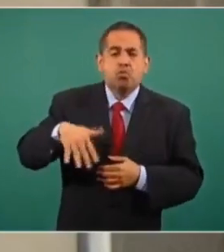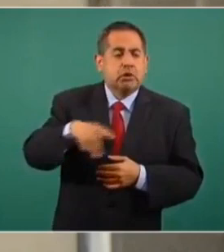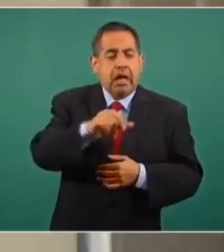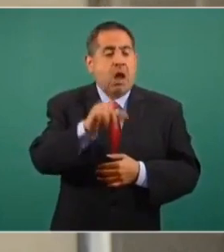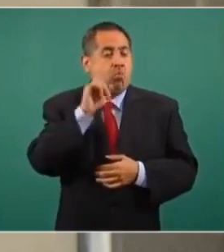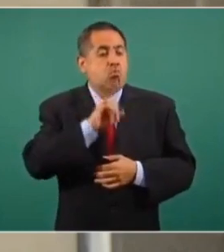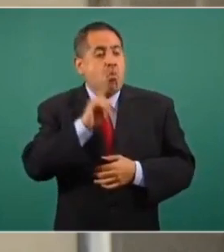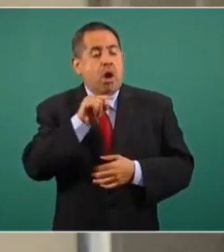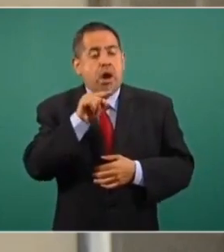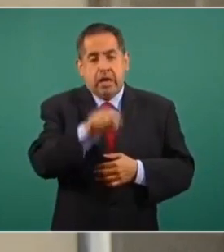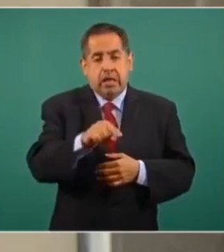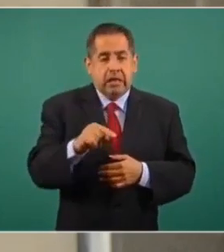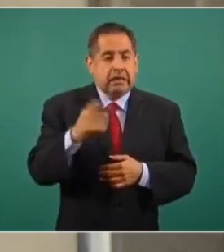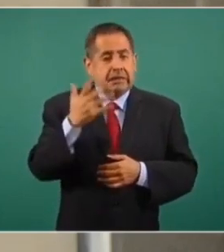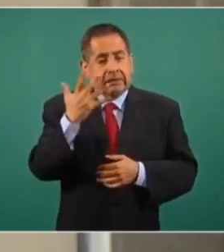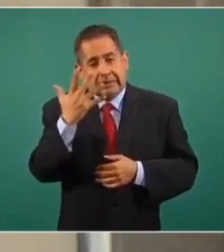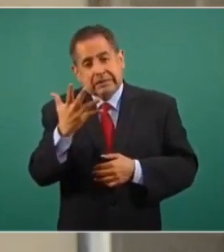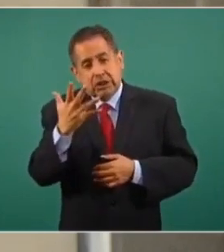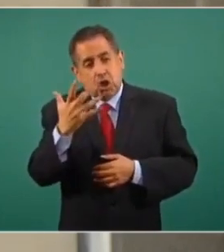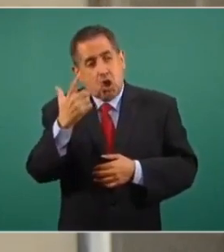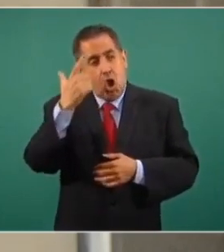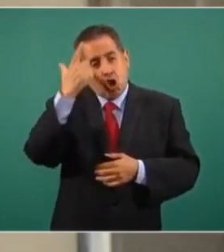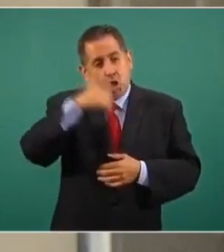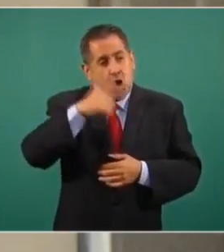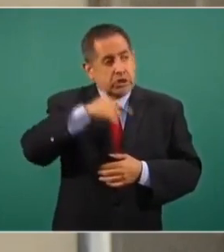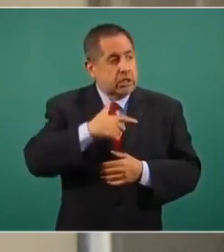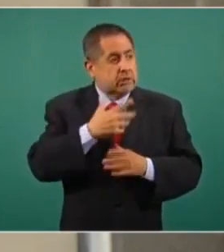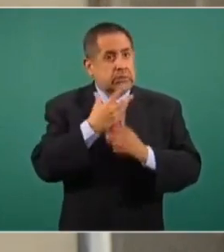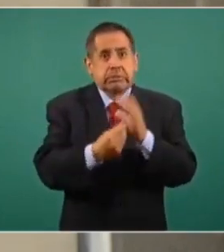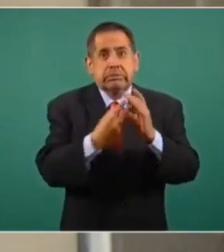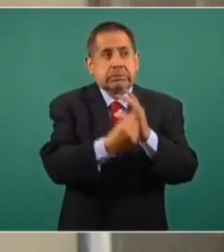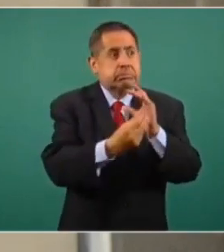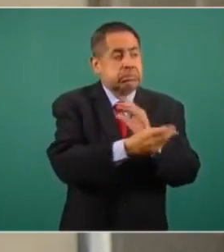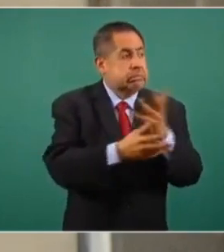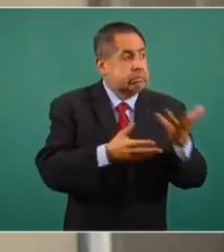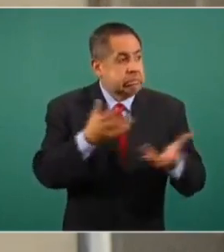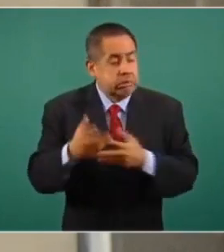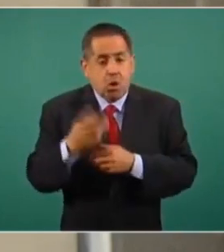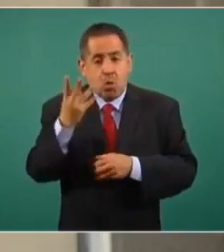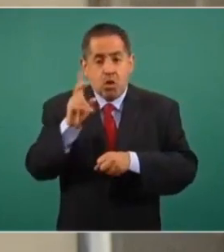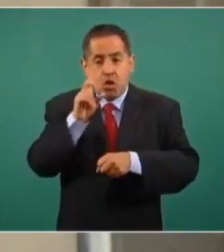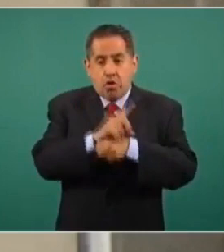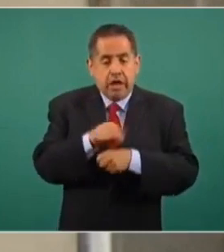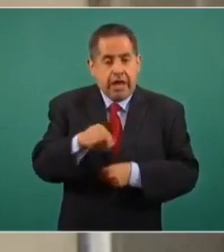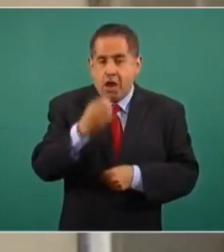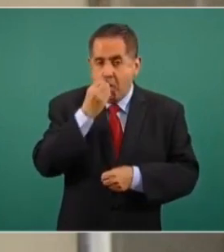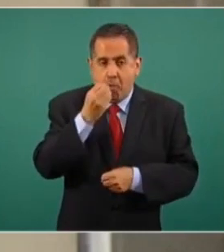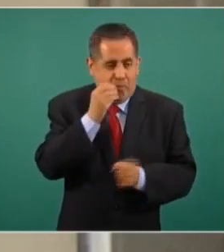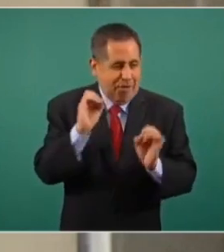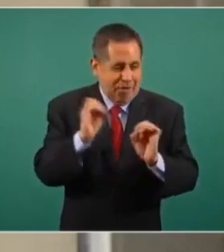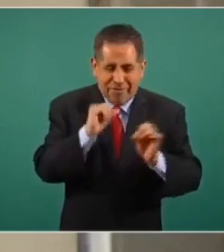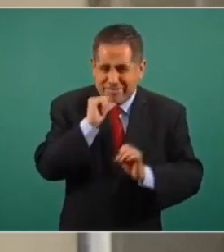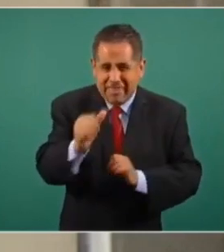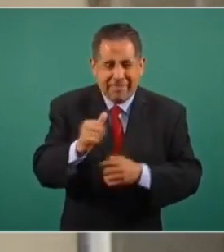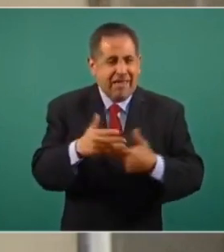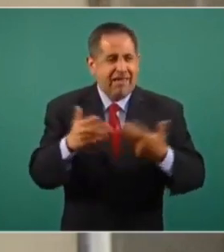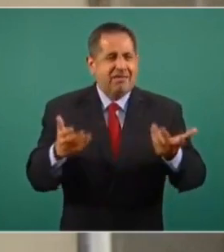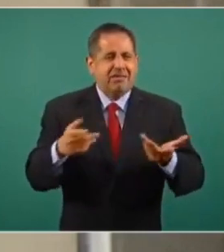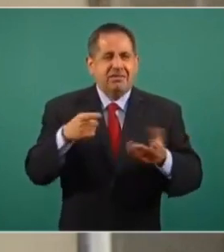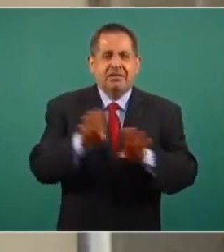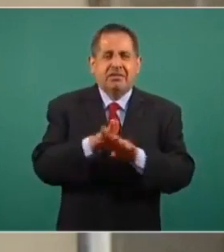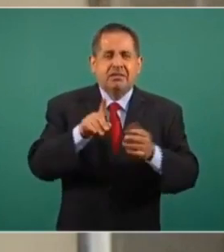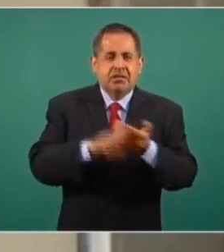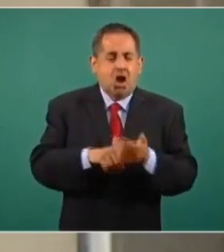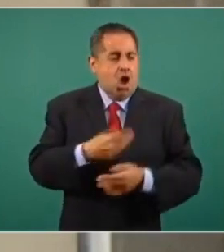mujer que tenía cinco noches fuera y cuatro días que no comía y que además